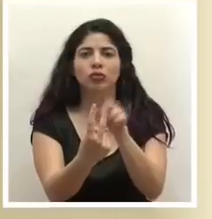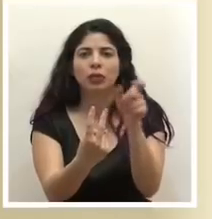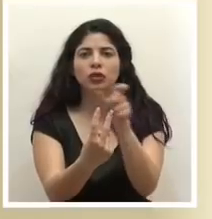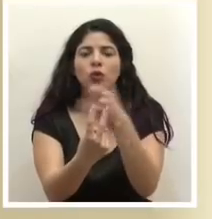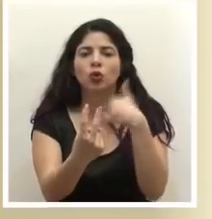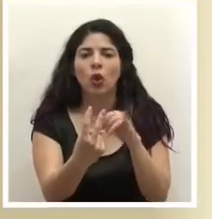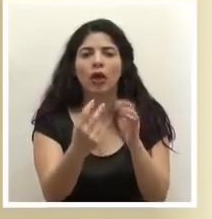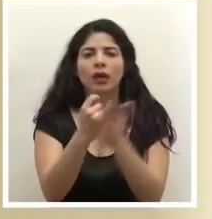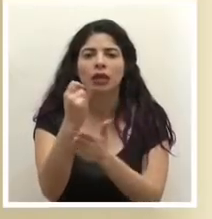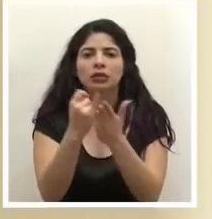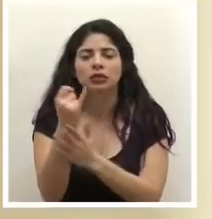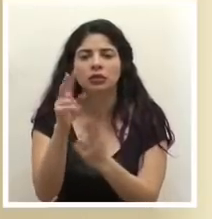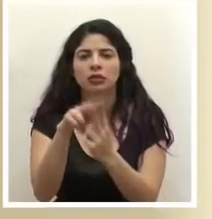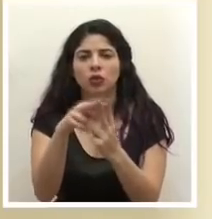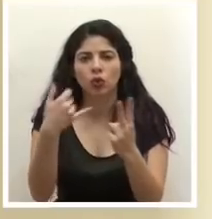investigación